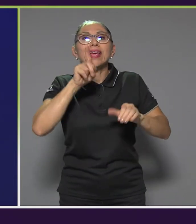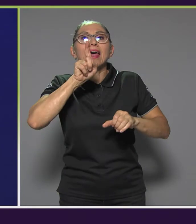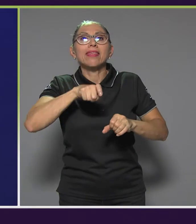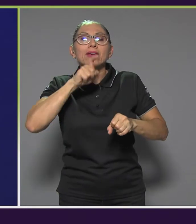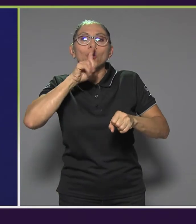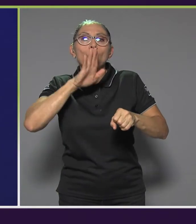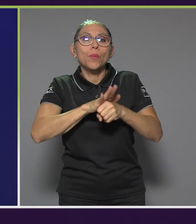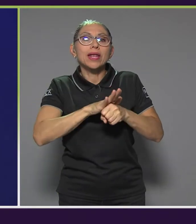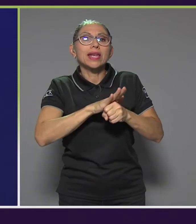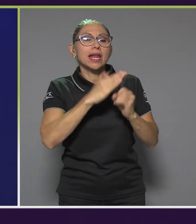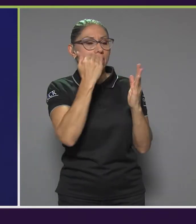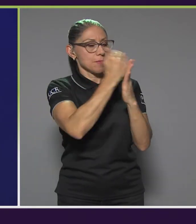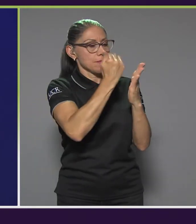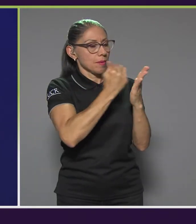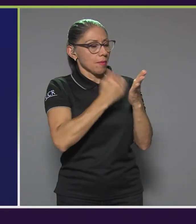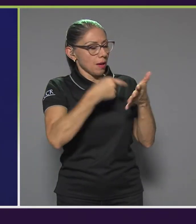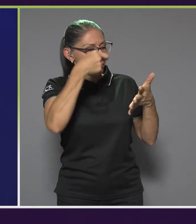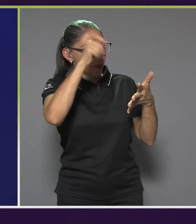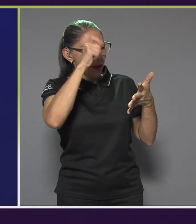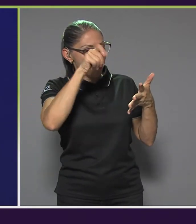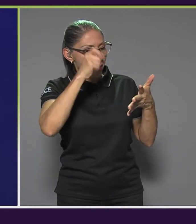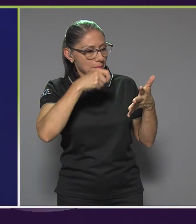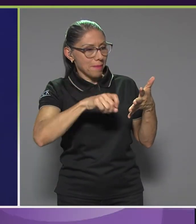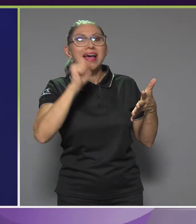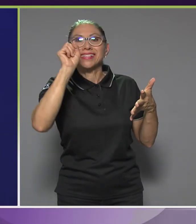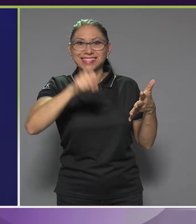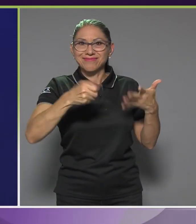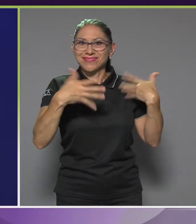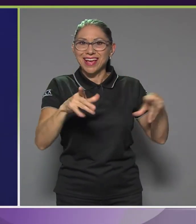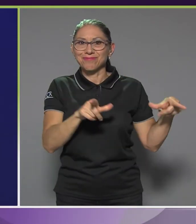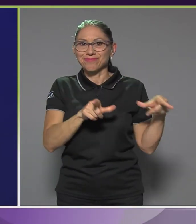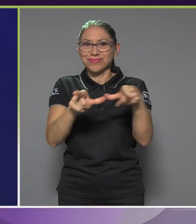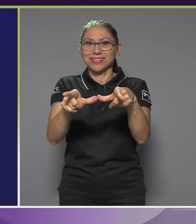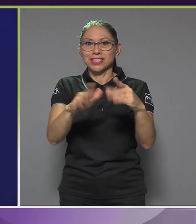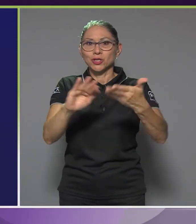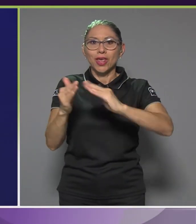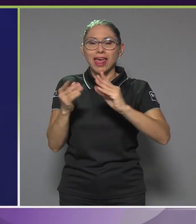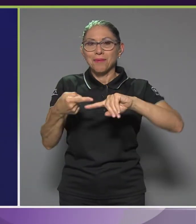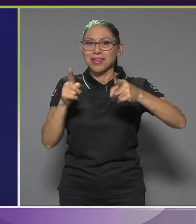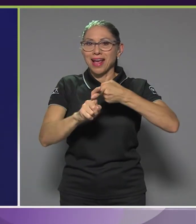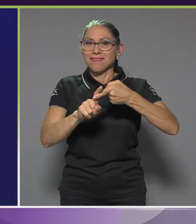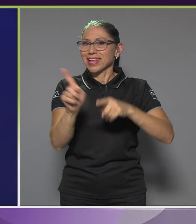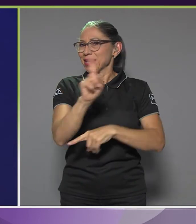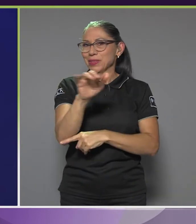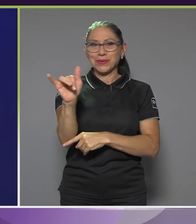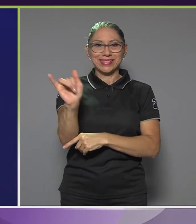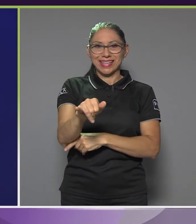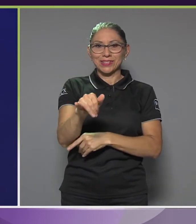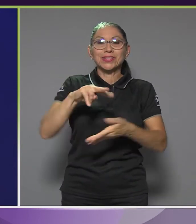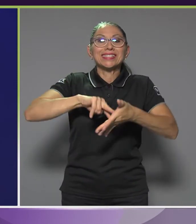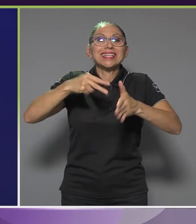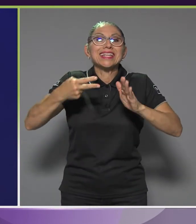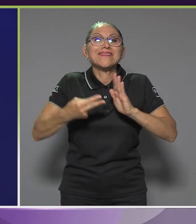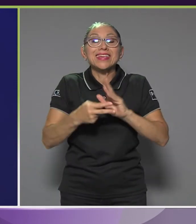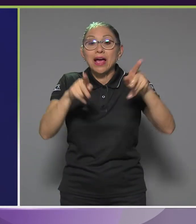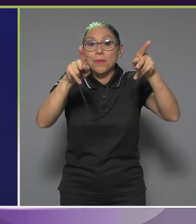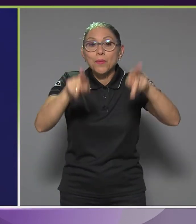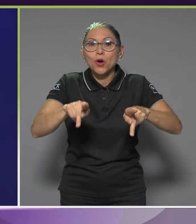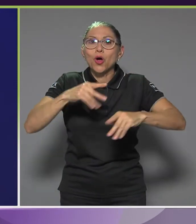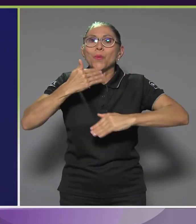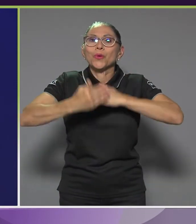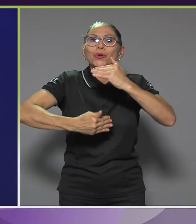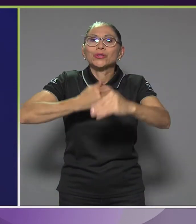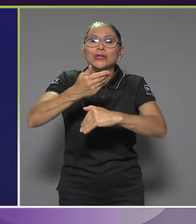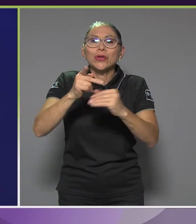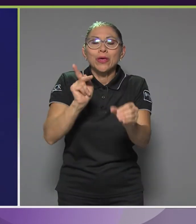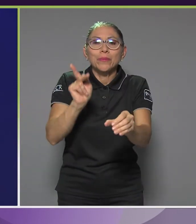checks, ¿verdad? En una lista, no, no es así. Es más bien un proceso de participación comunitaria. Partimos por un interés